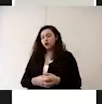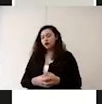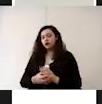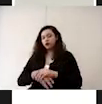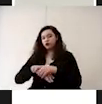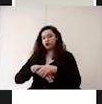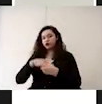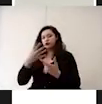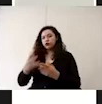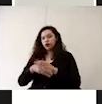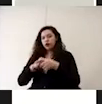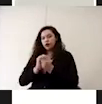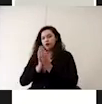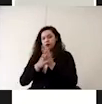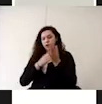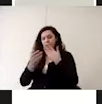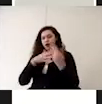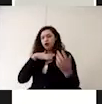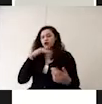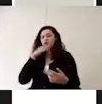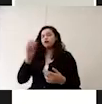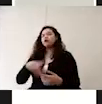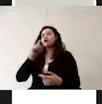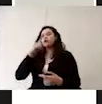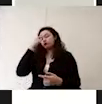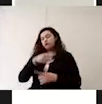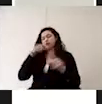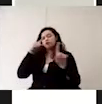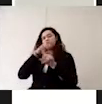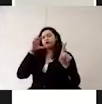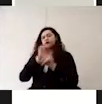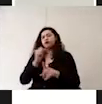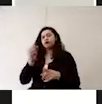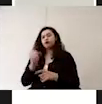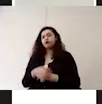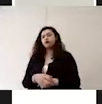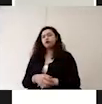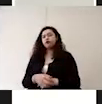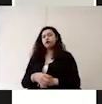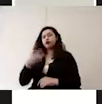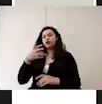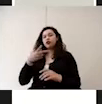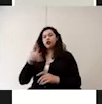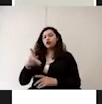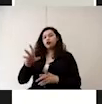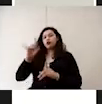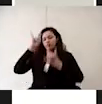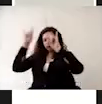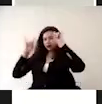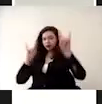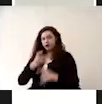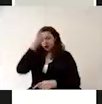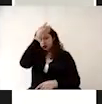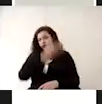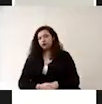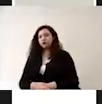y para lograr esto vamos a apoyarnos de las señaléticas que son estas o sea